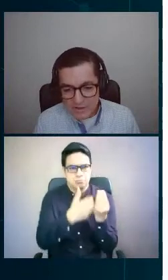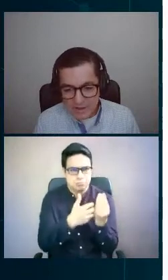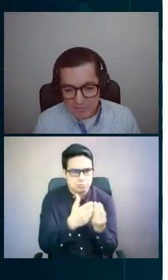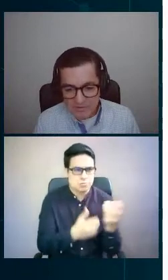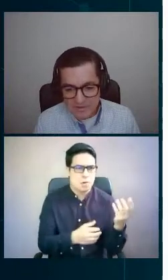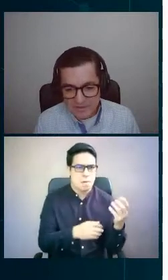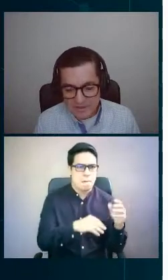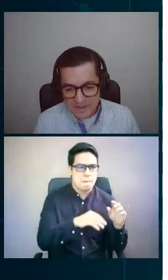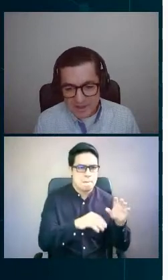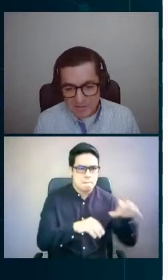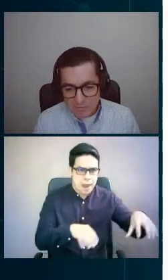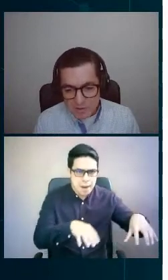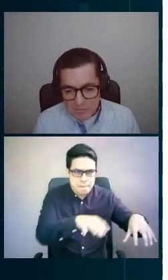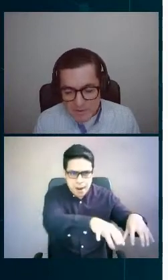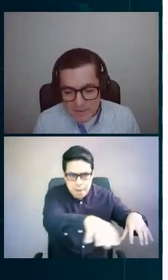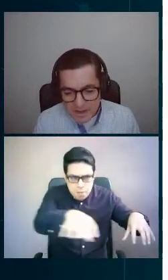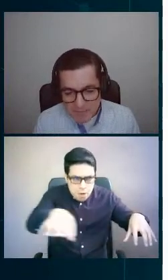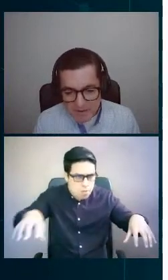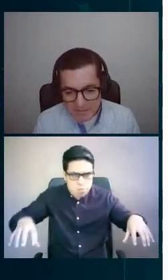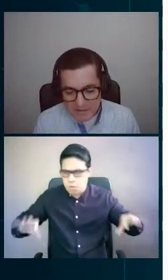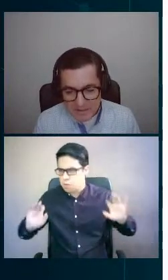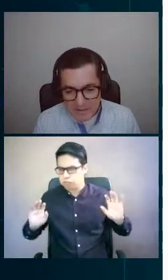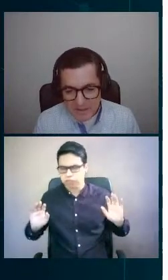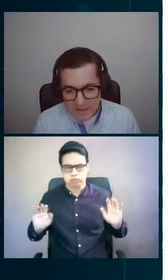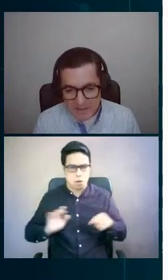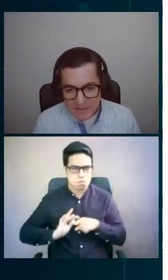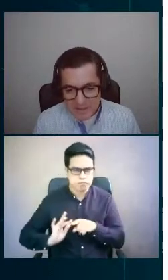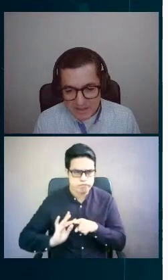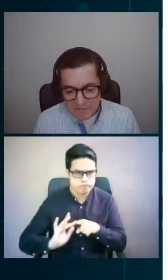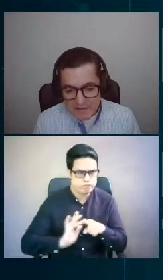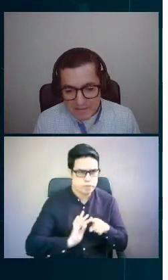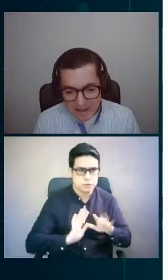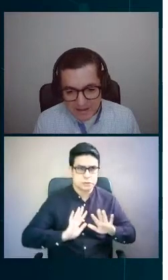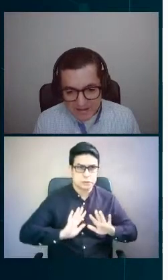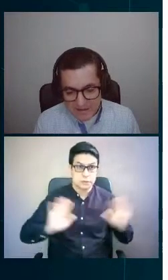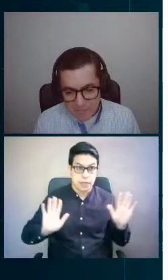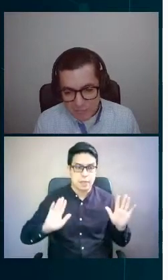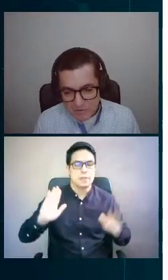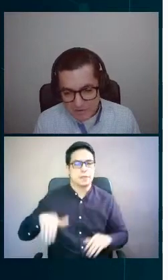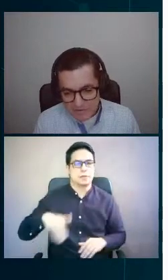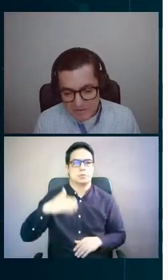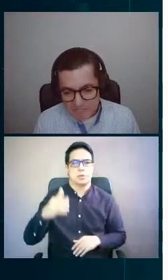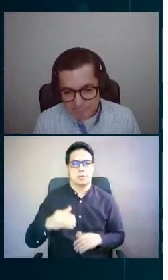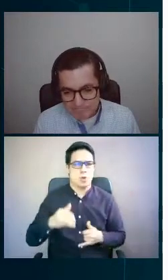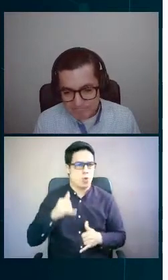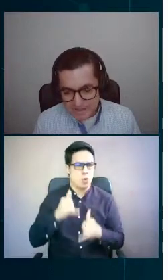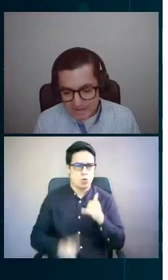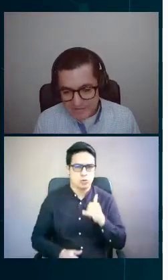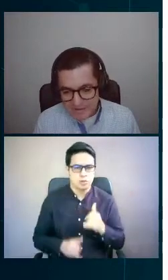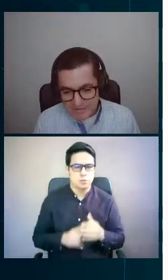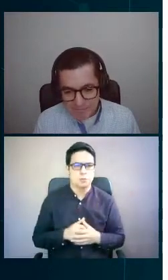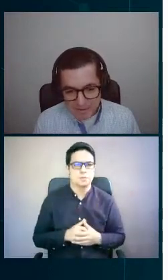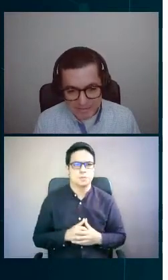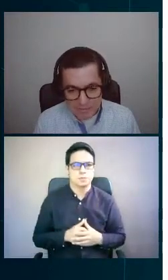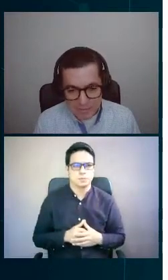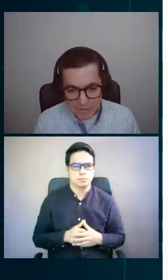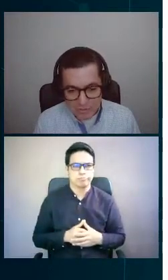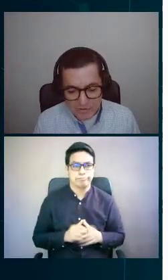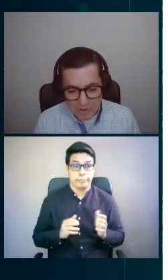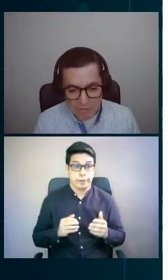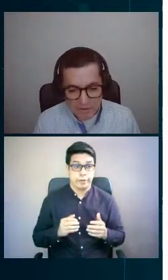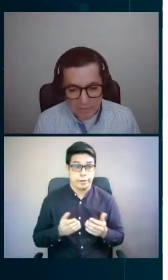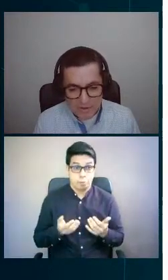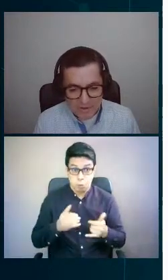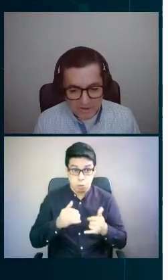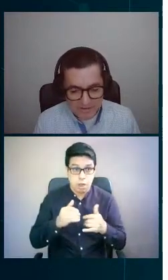sus bemoles que representa, pues viene la parte final, digamos, que sin esta parte el